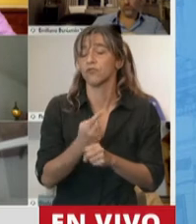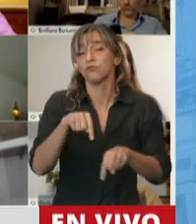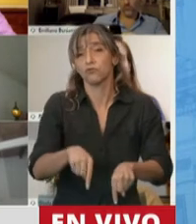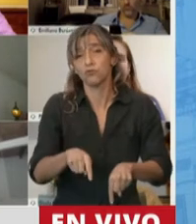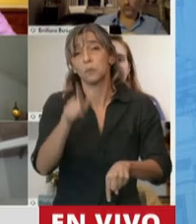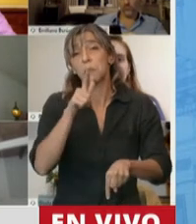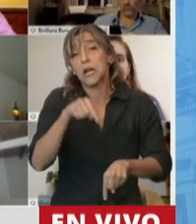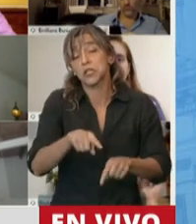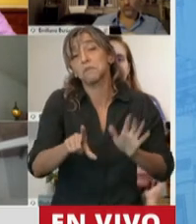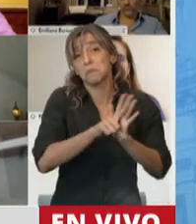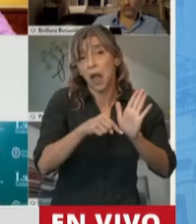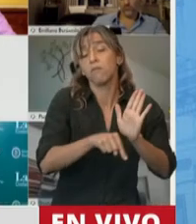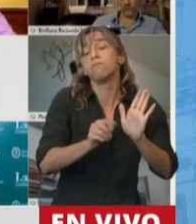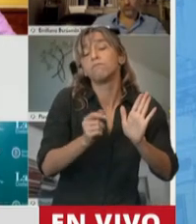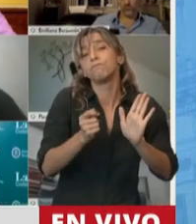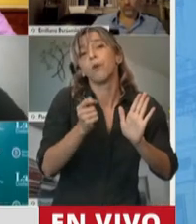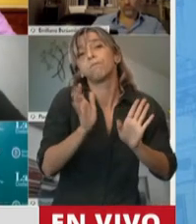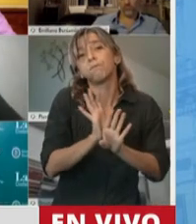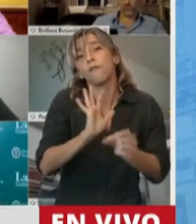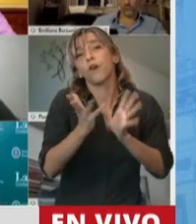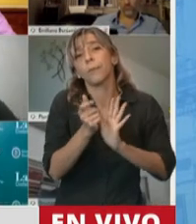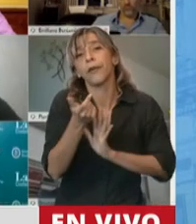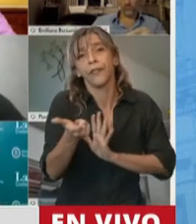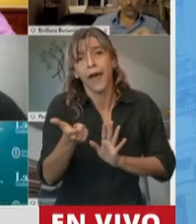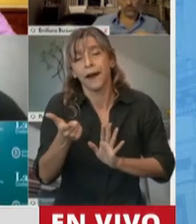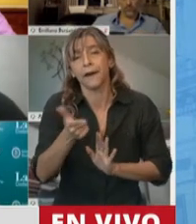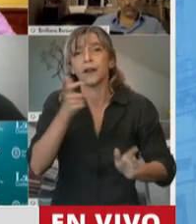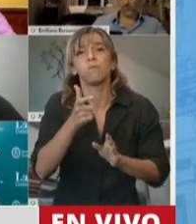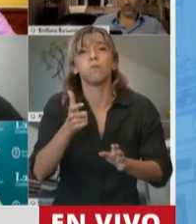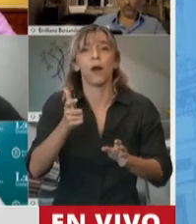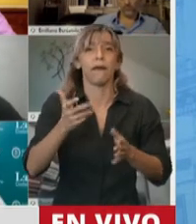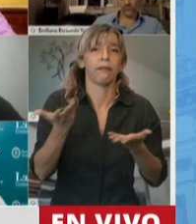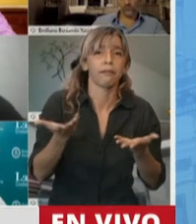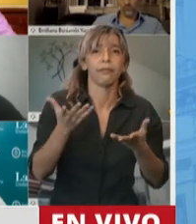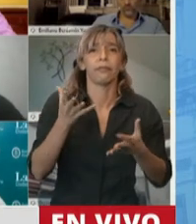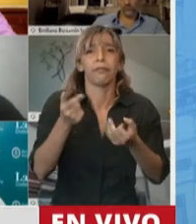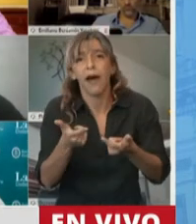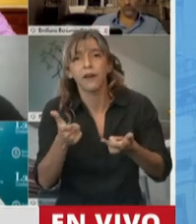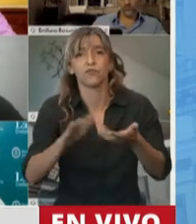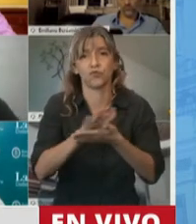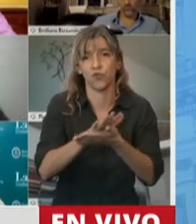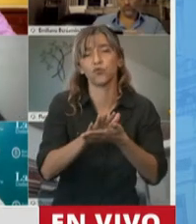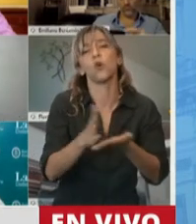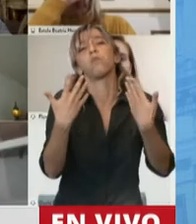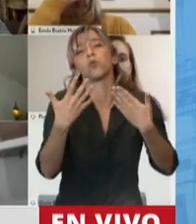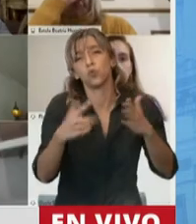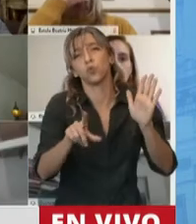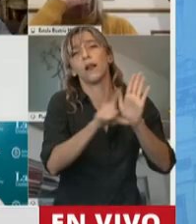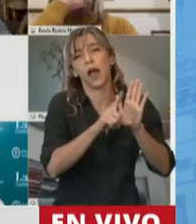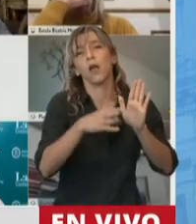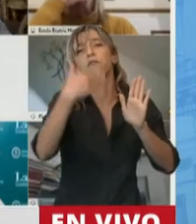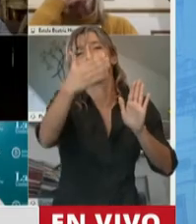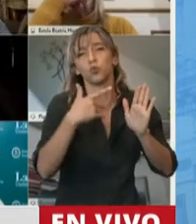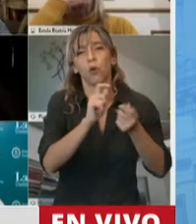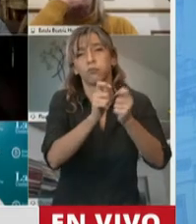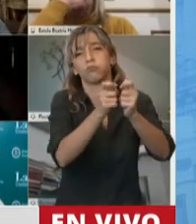parcial que podría ser, obviamente, mejor, como toda ley perfectible, pero que el trabajo de consenso y